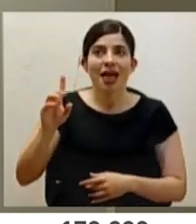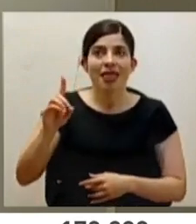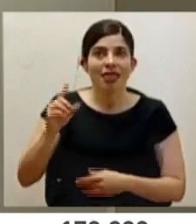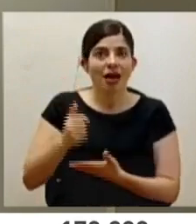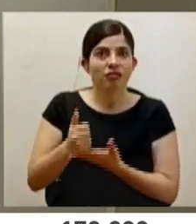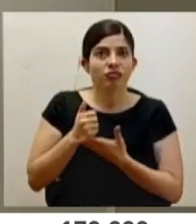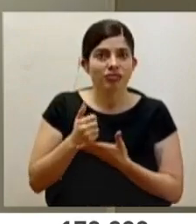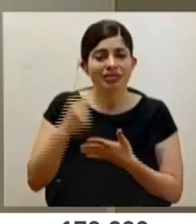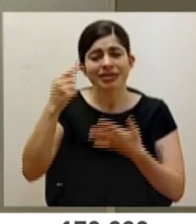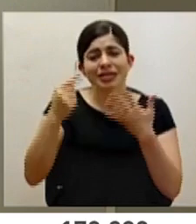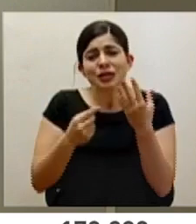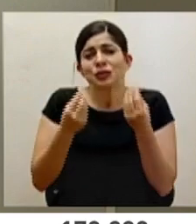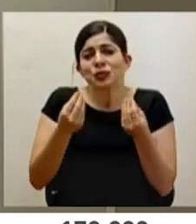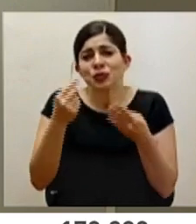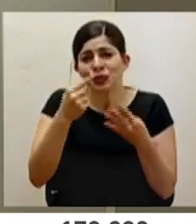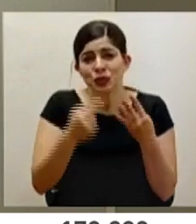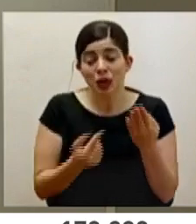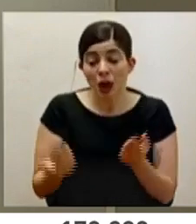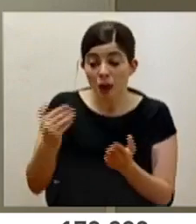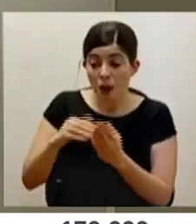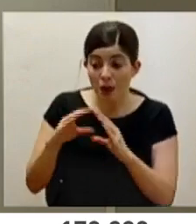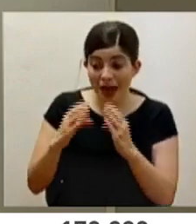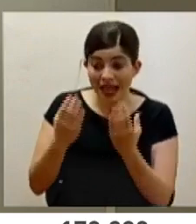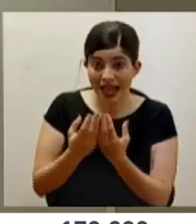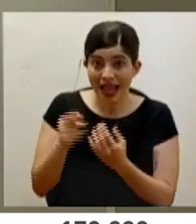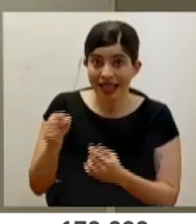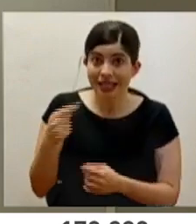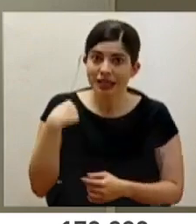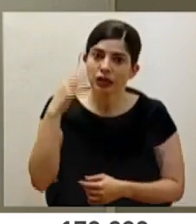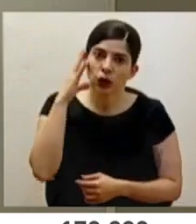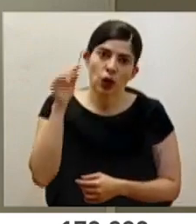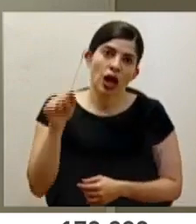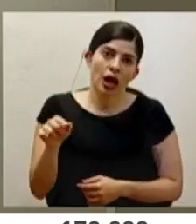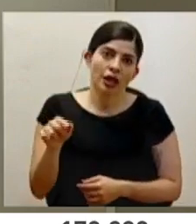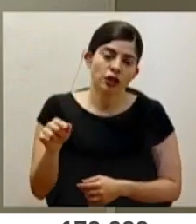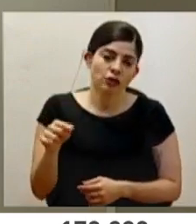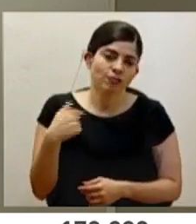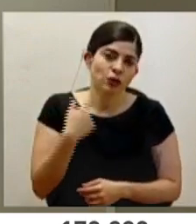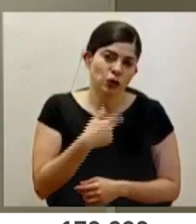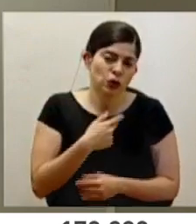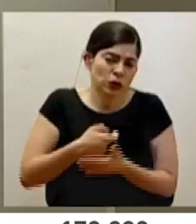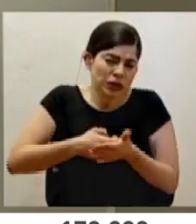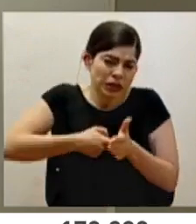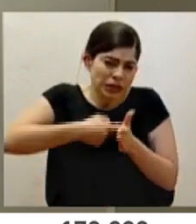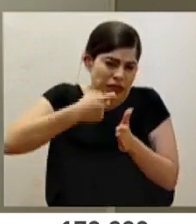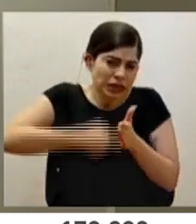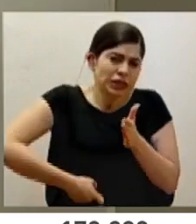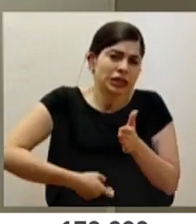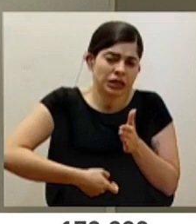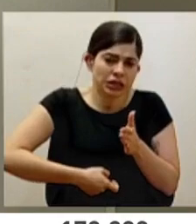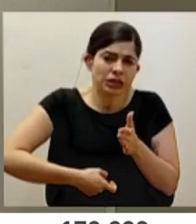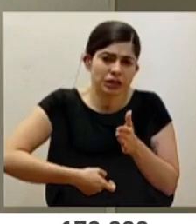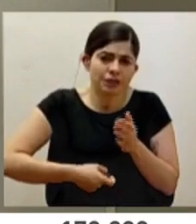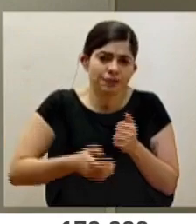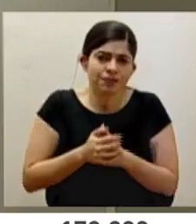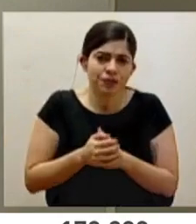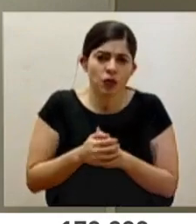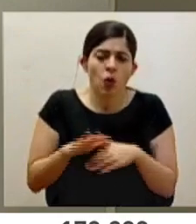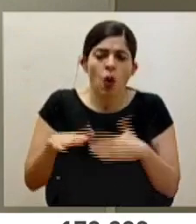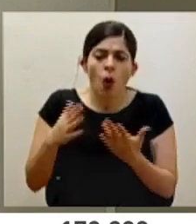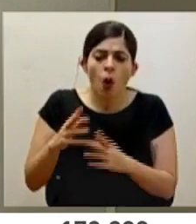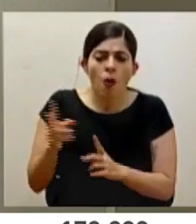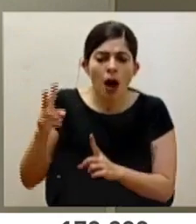considerado. Y con respecto al regreso a clases sin pacto, yo creo que en esto, pues justamente hemos sido sumamente rigurosos en lo que ha sido la